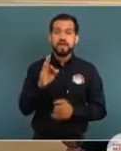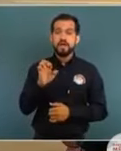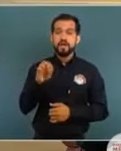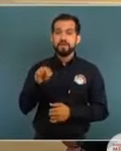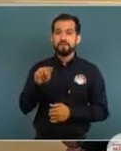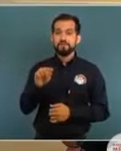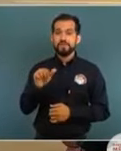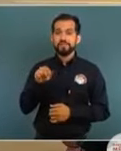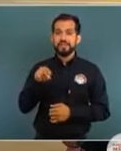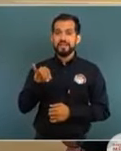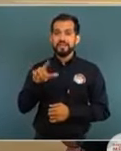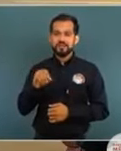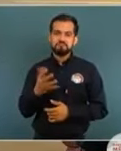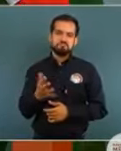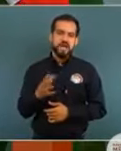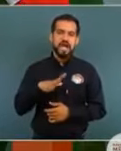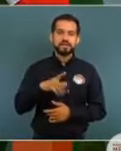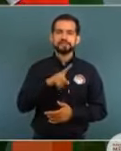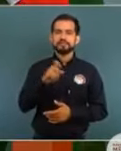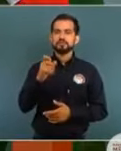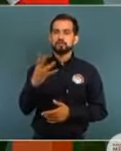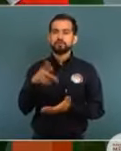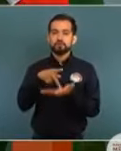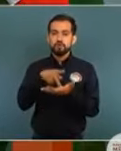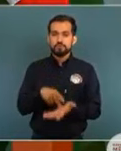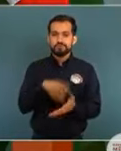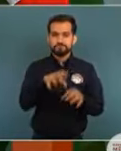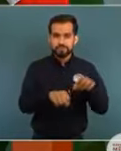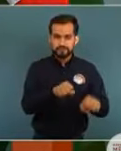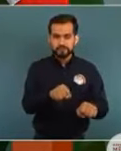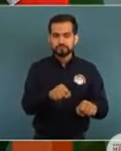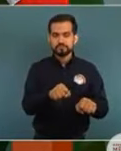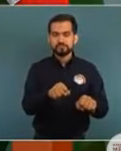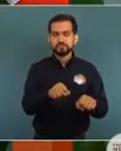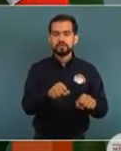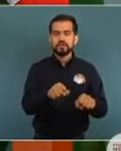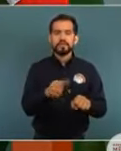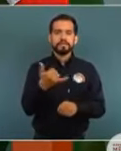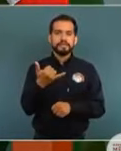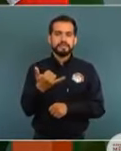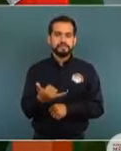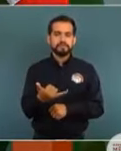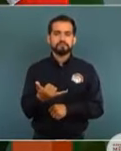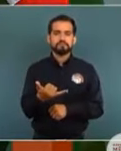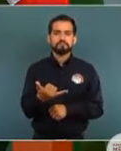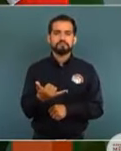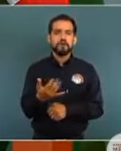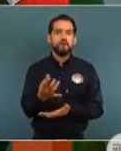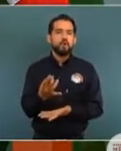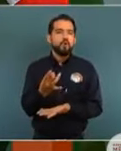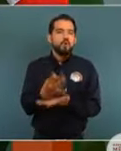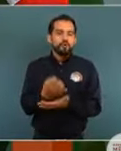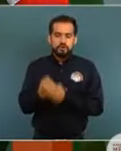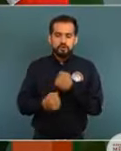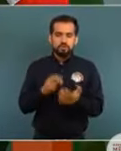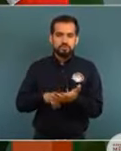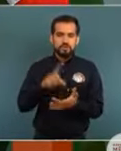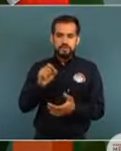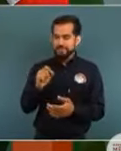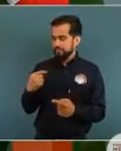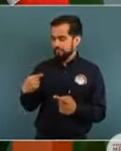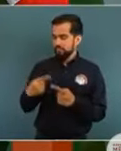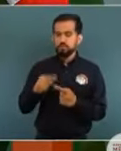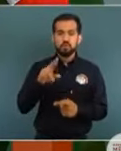pasa algo similar, tenemos 104 kilogramos de fentanilo asegurado y solamente en este año van